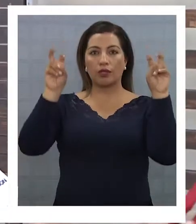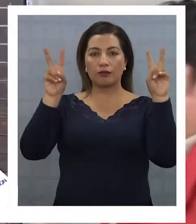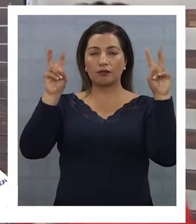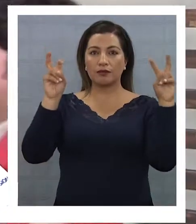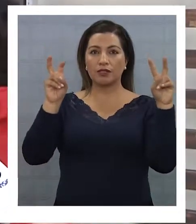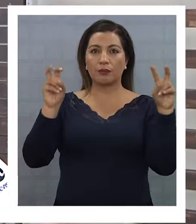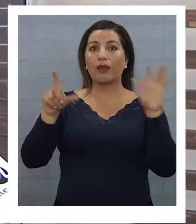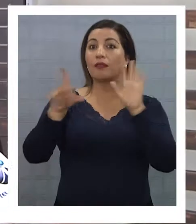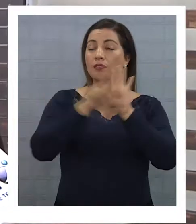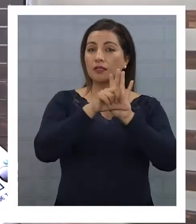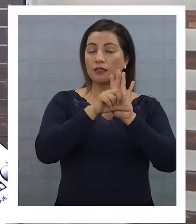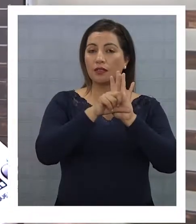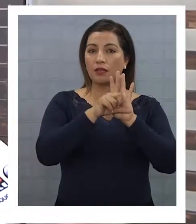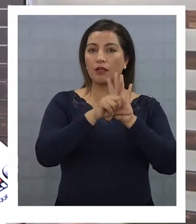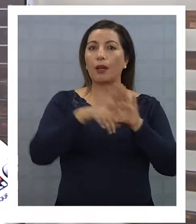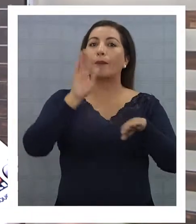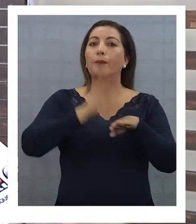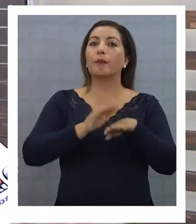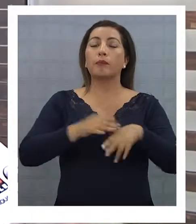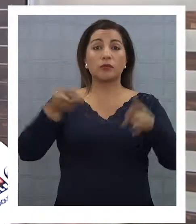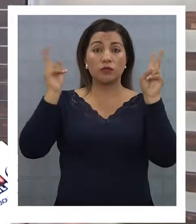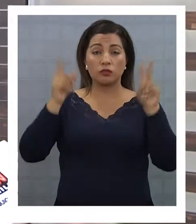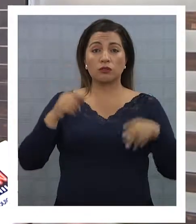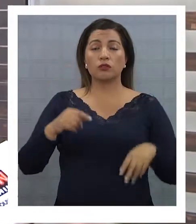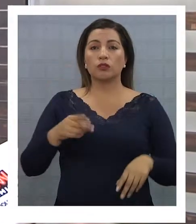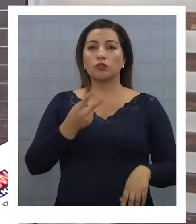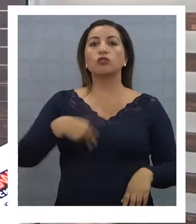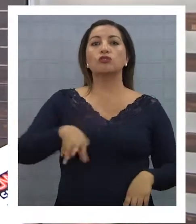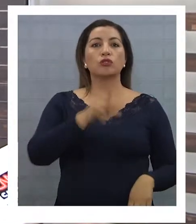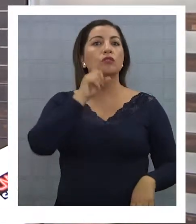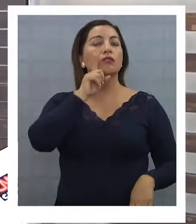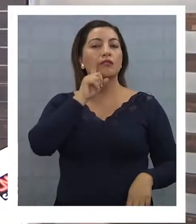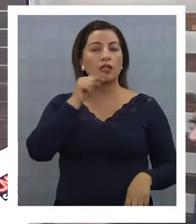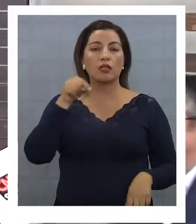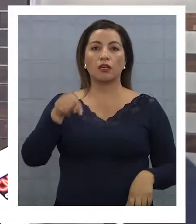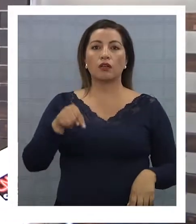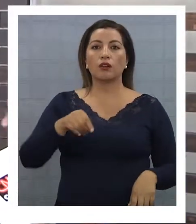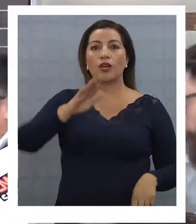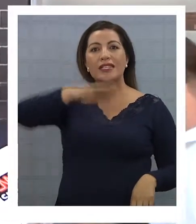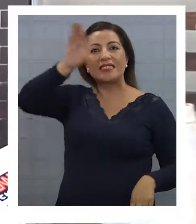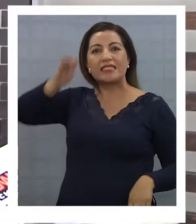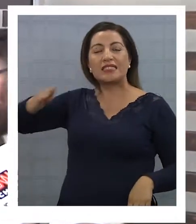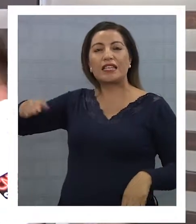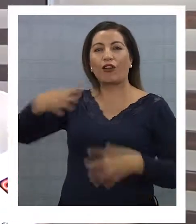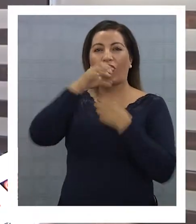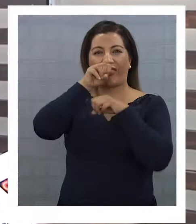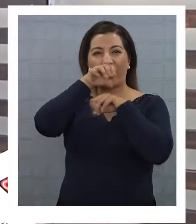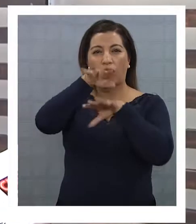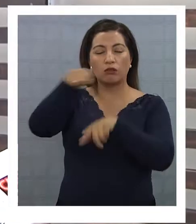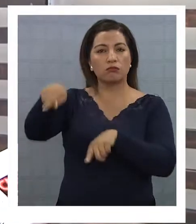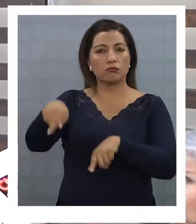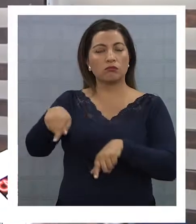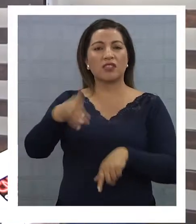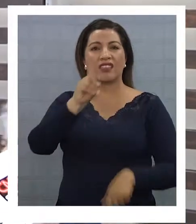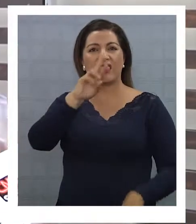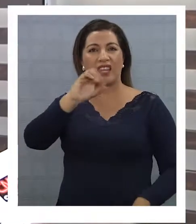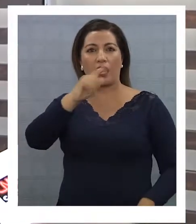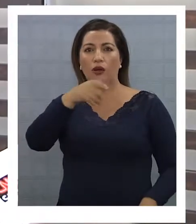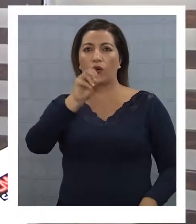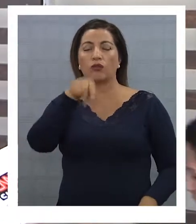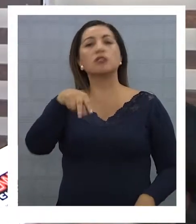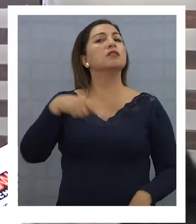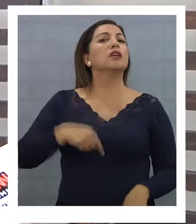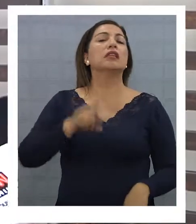lo que es lo legal, el tema de los permisos, nosotros tenemos un ícono acá, que es el Cerro Dragón, en el cual aún está ahí